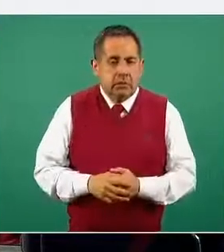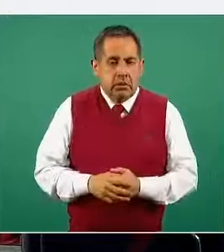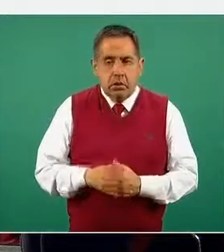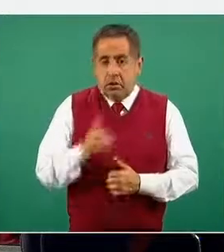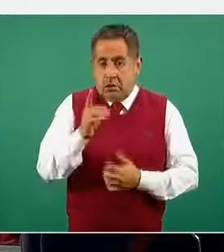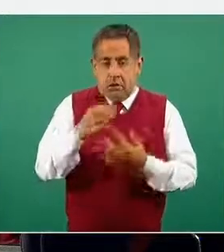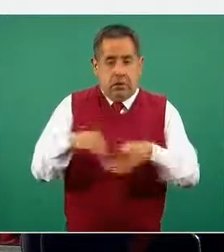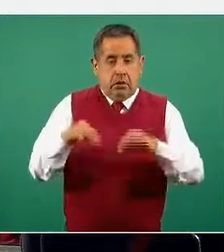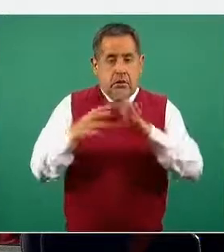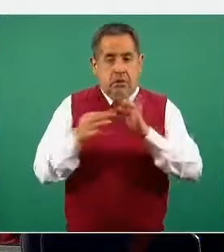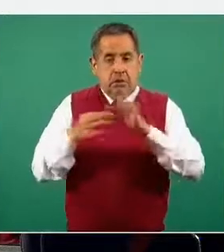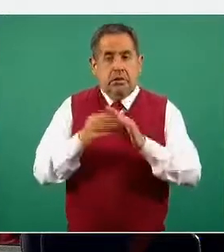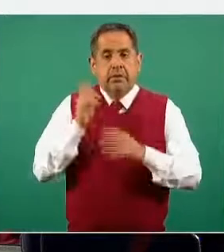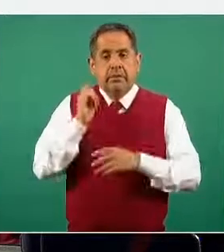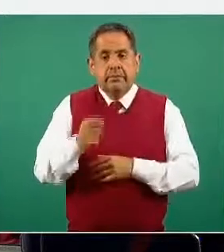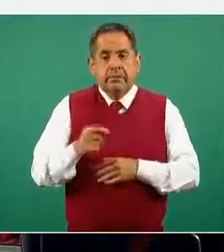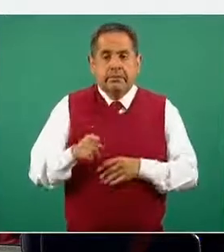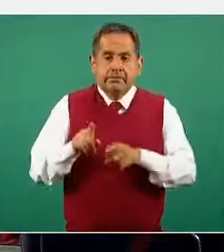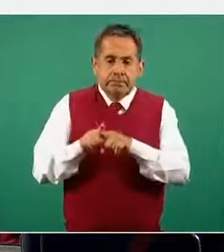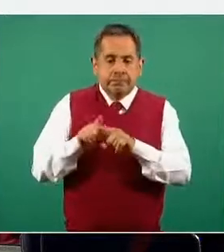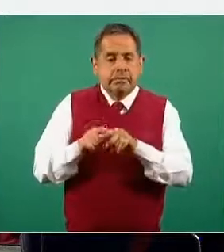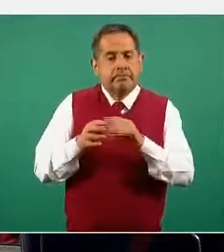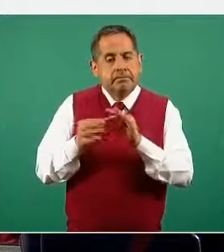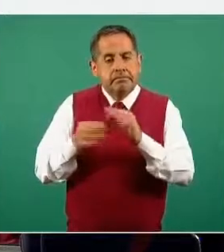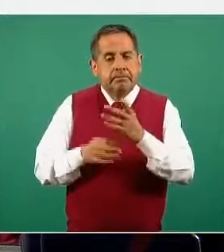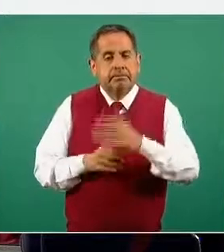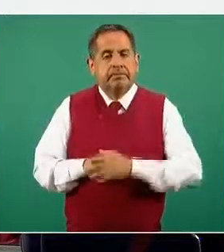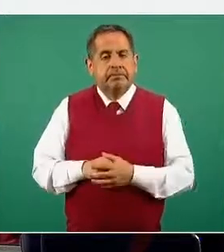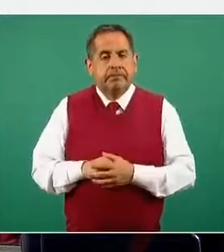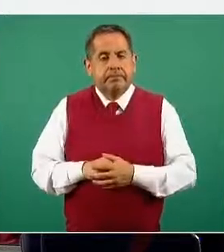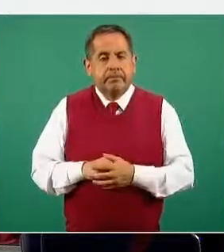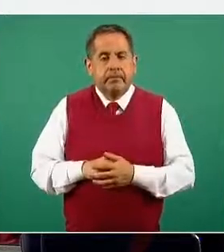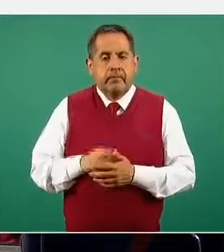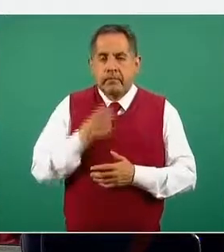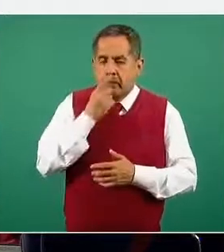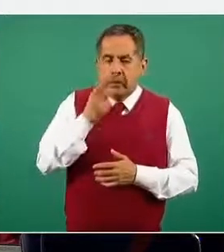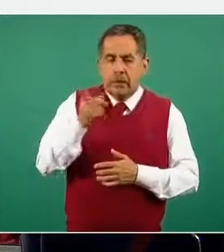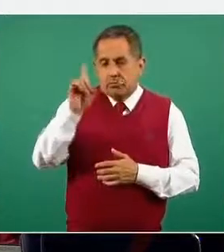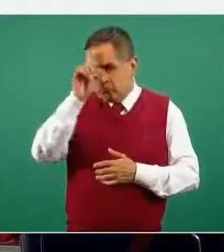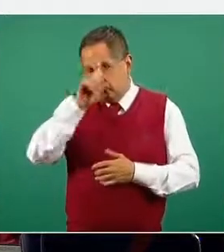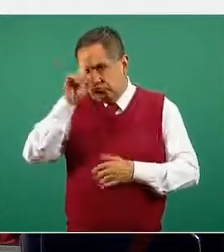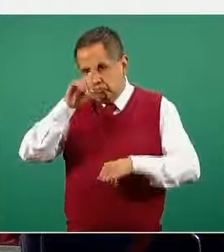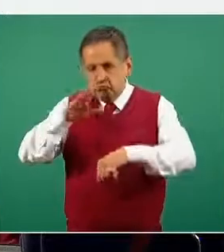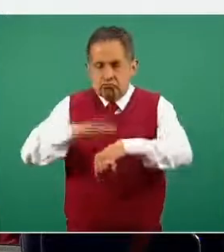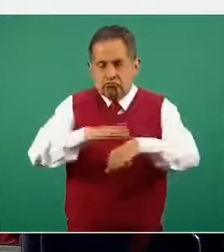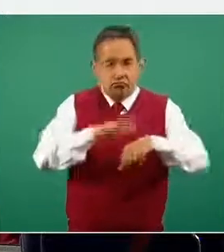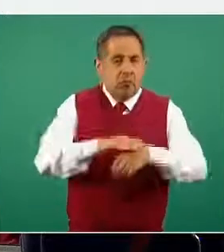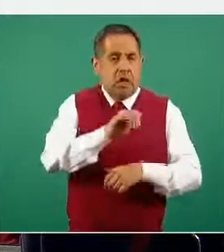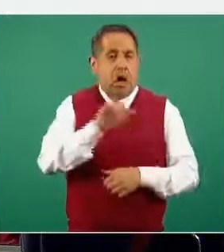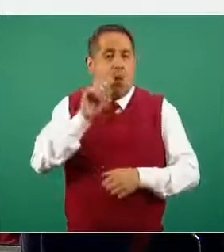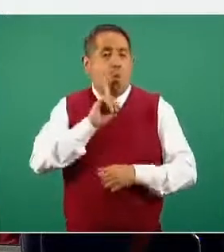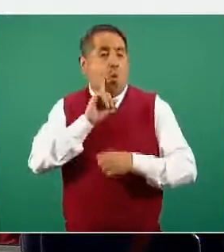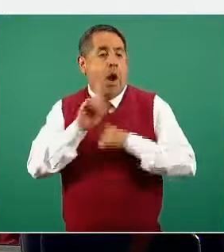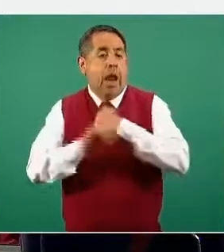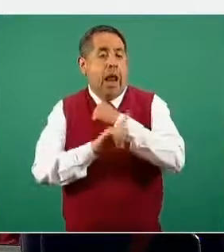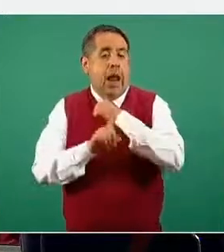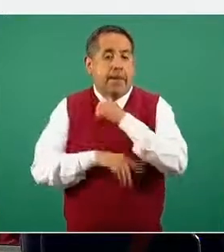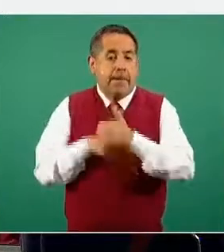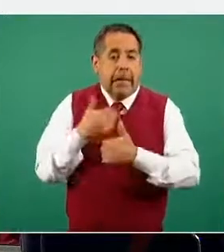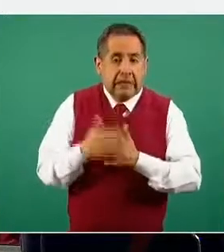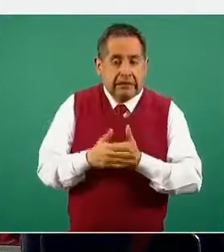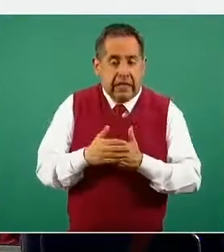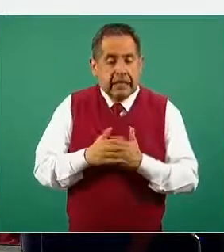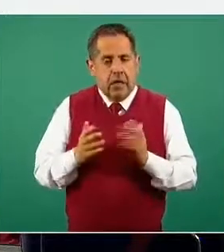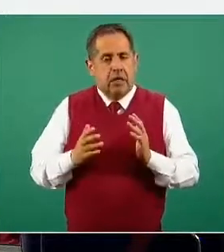importante entonces también recalcar estas recomendaciones las mujeres embarazadas estando